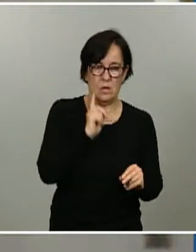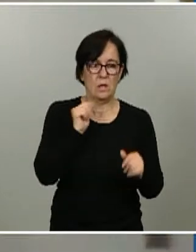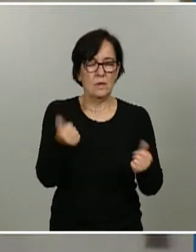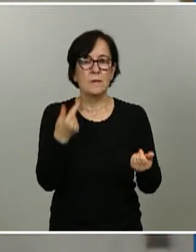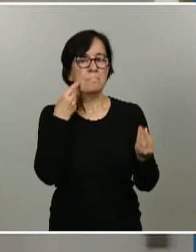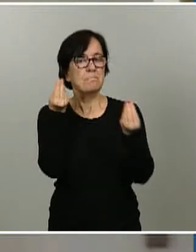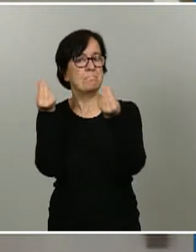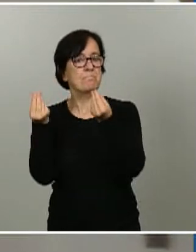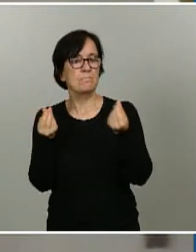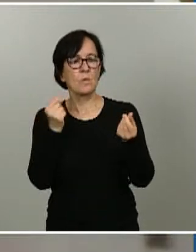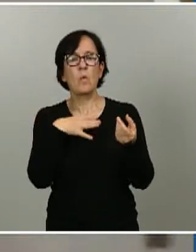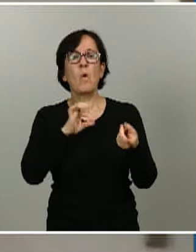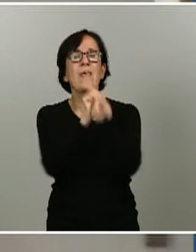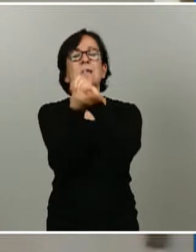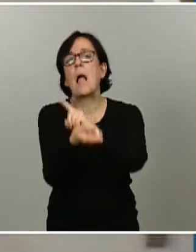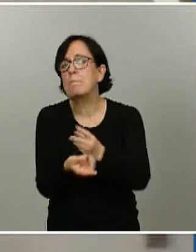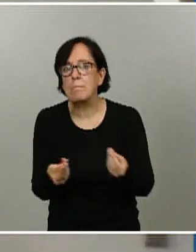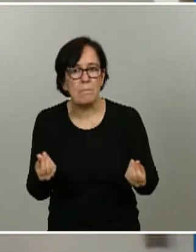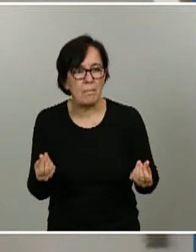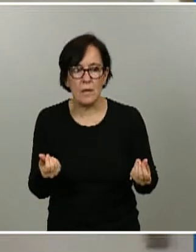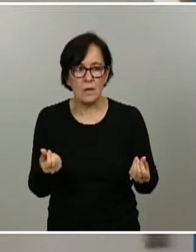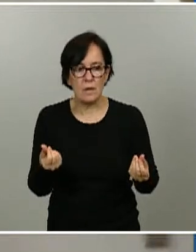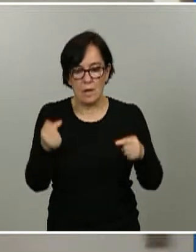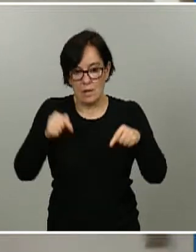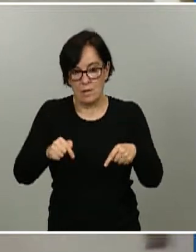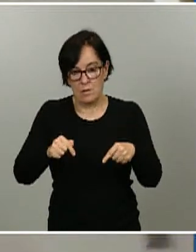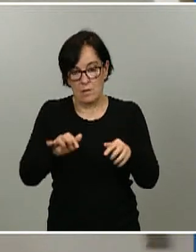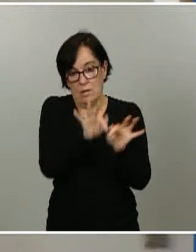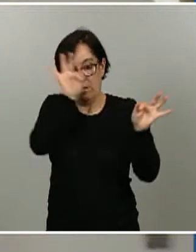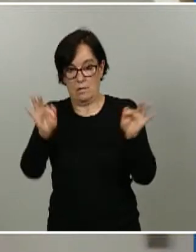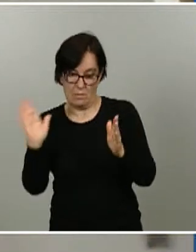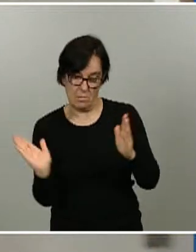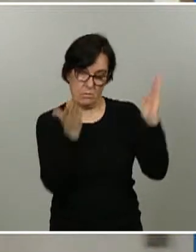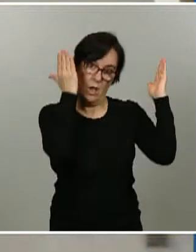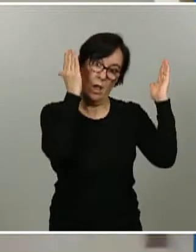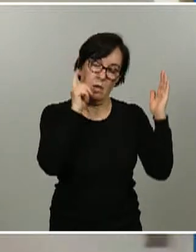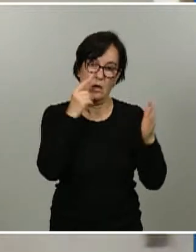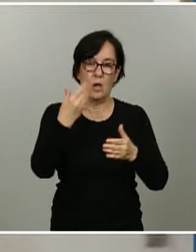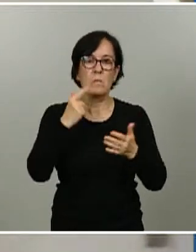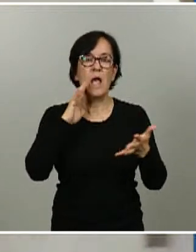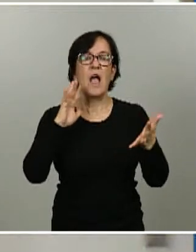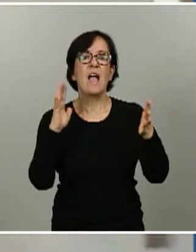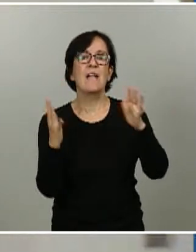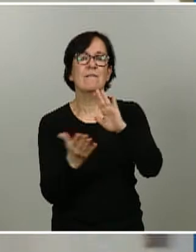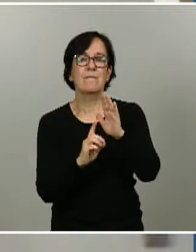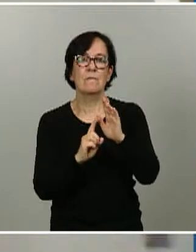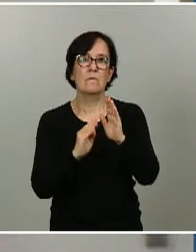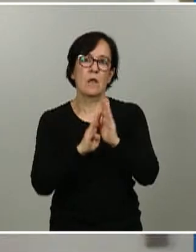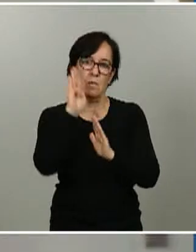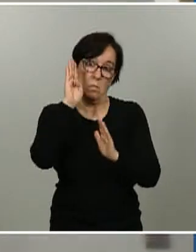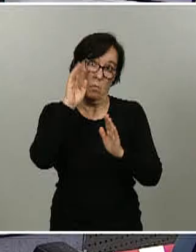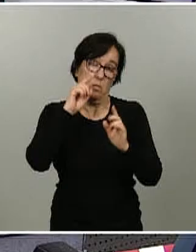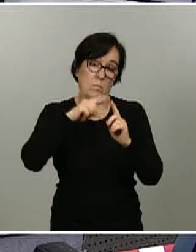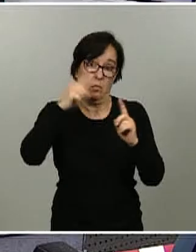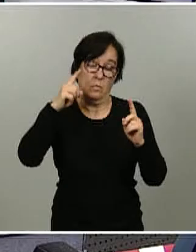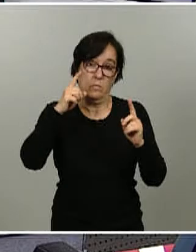pueden cambiar mucho aquí a las siguientes oleadas o simplemente se va ver una evolución de la epidemia. Y, por otro lado,